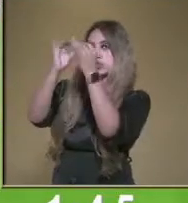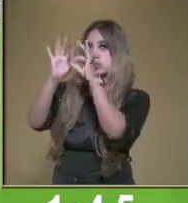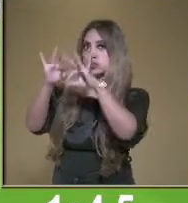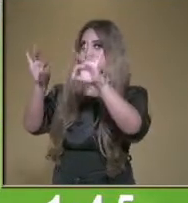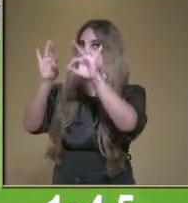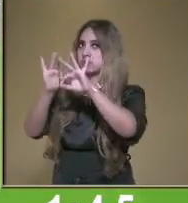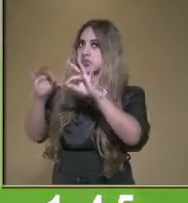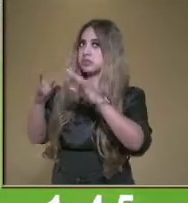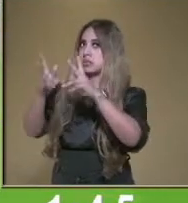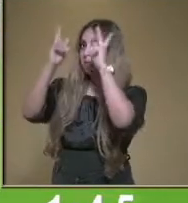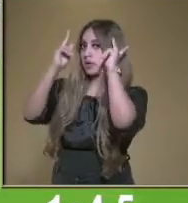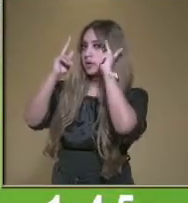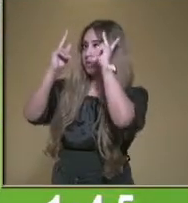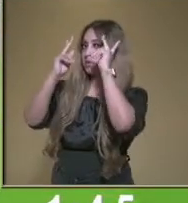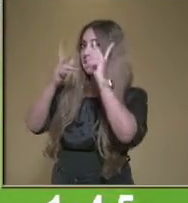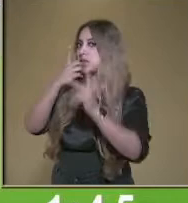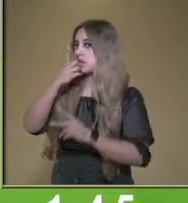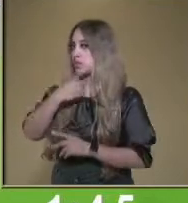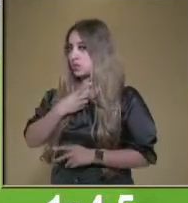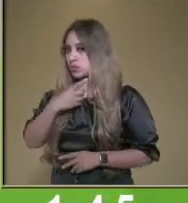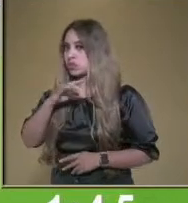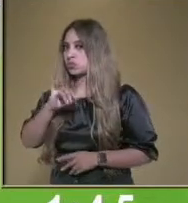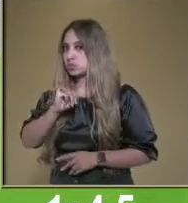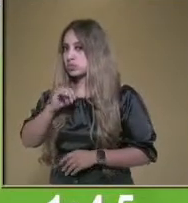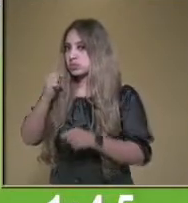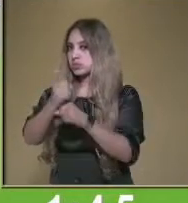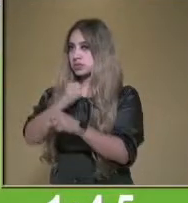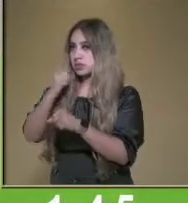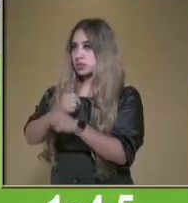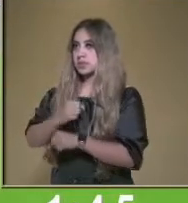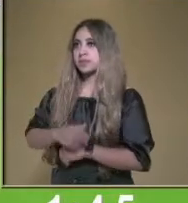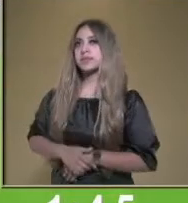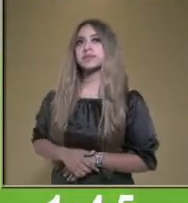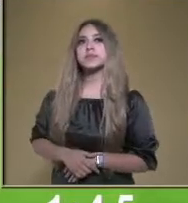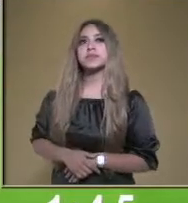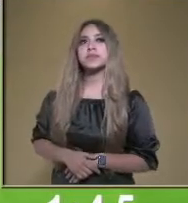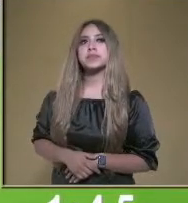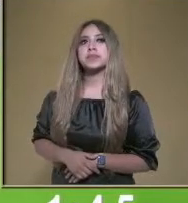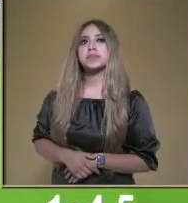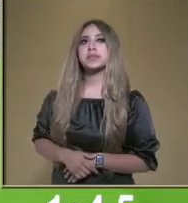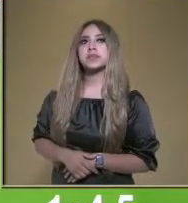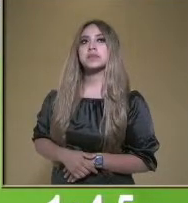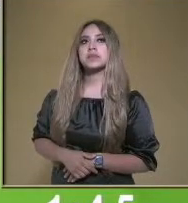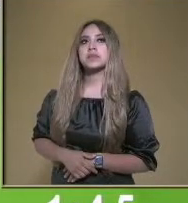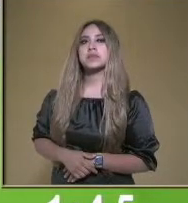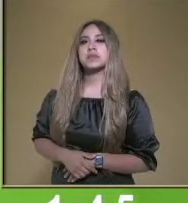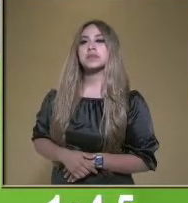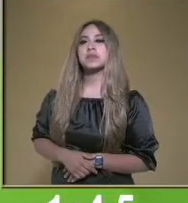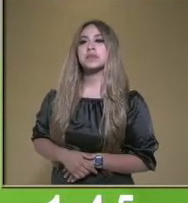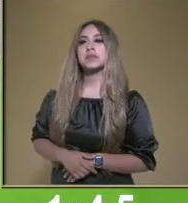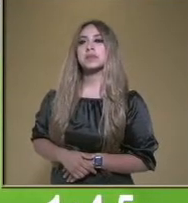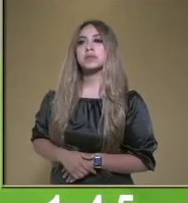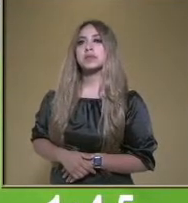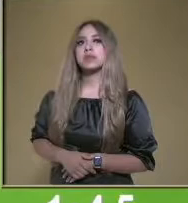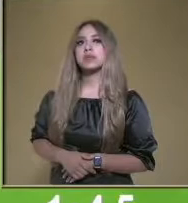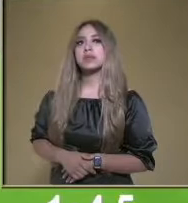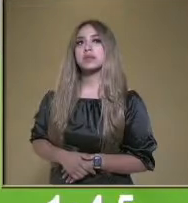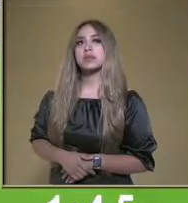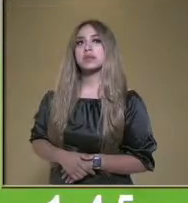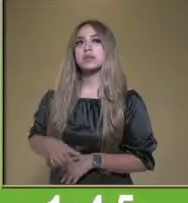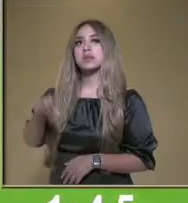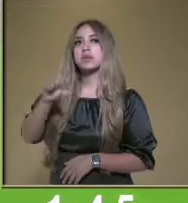princesa me dio y lo pondré en práctica. Escúcheme, pueblo, hoy las reglas